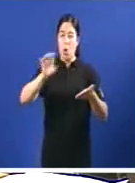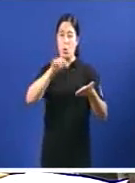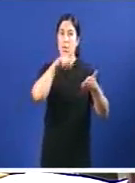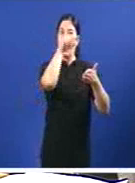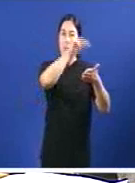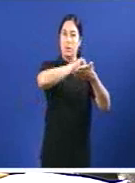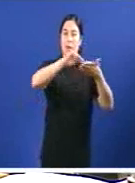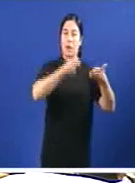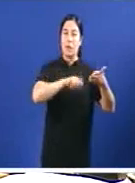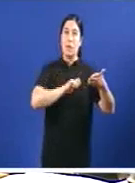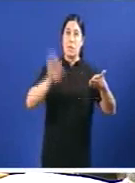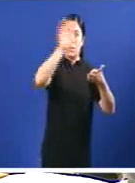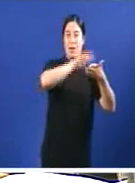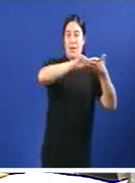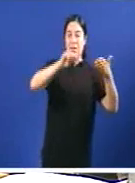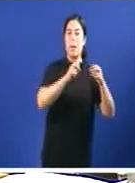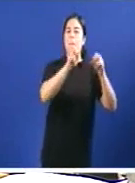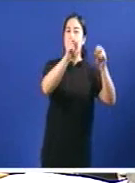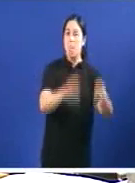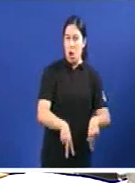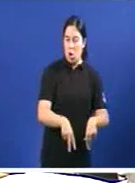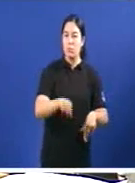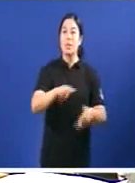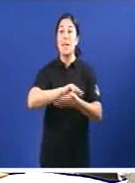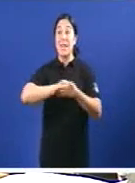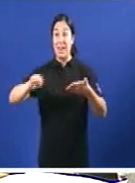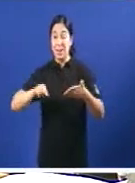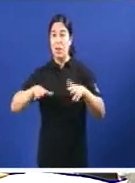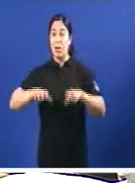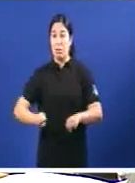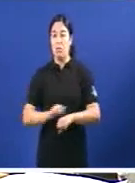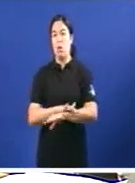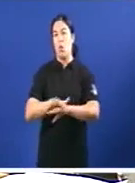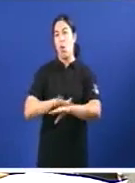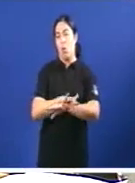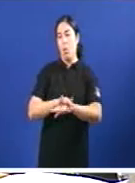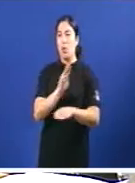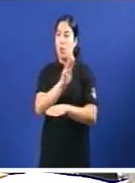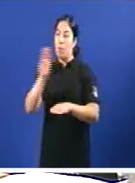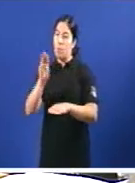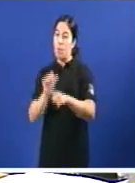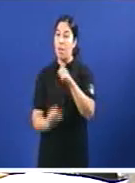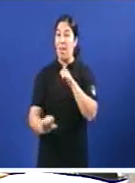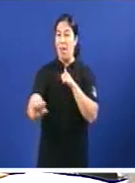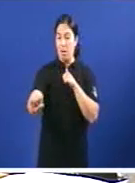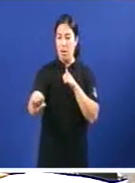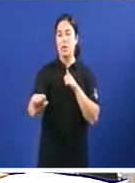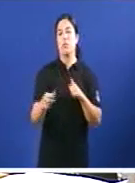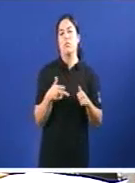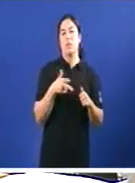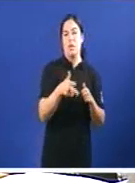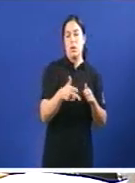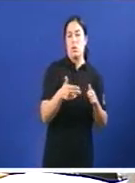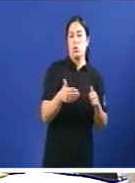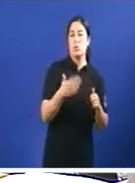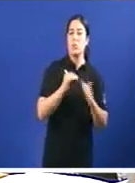do Estado Di ese informe En Galicia, dende que goberna o Partido Popular Temos menos titulares de dereitos Menos persoas